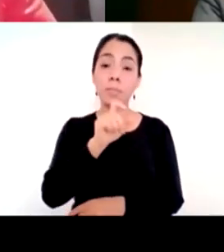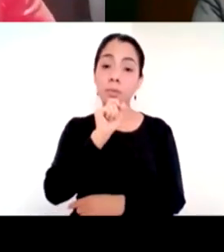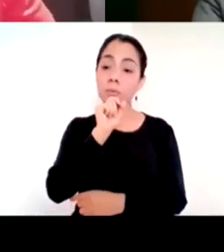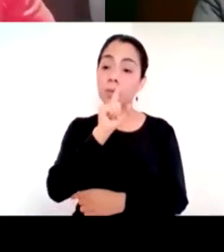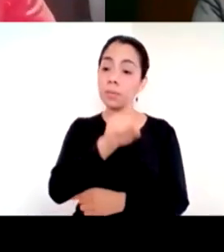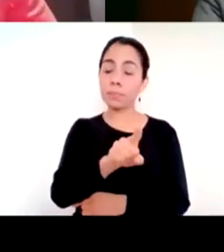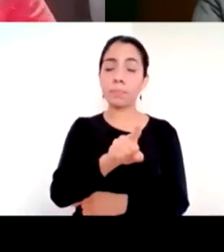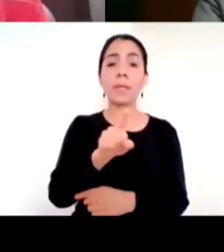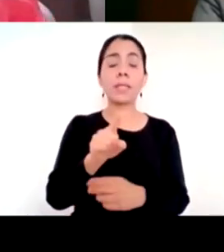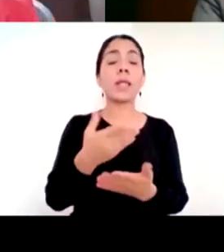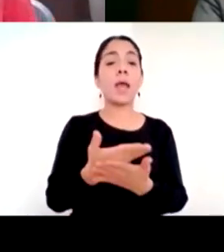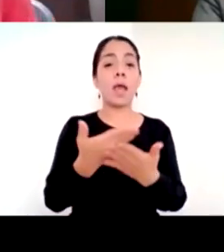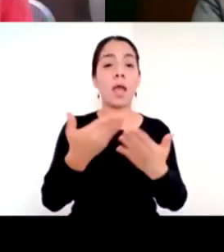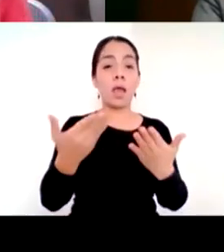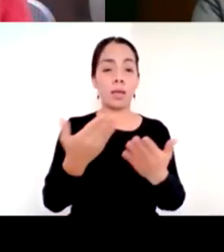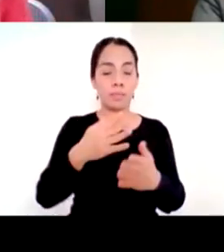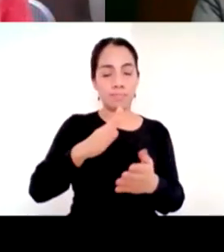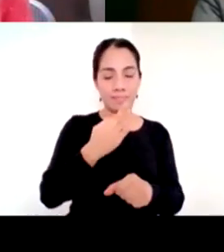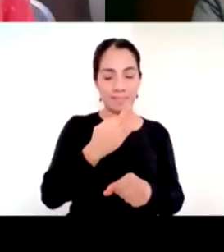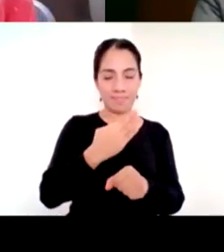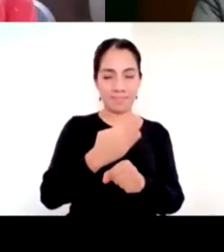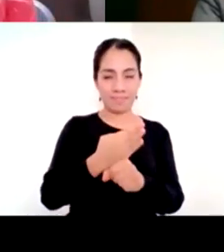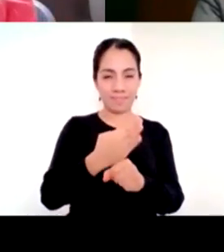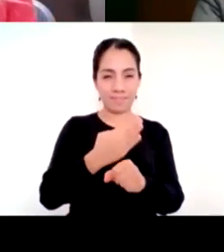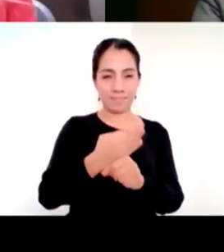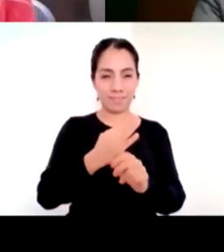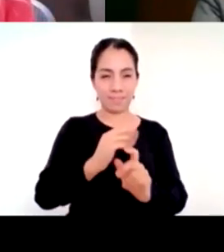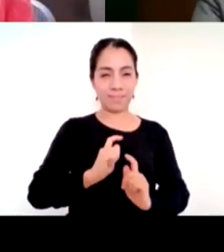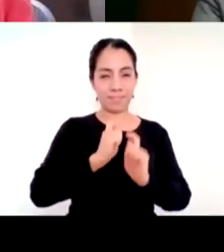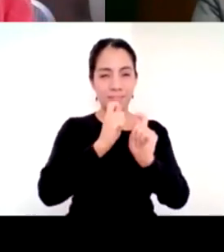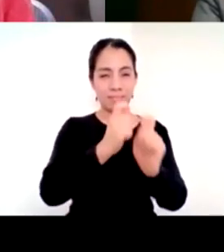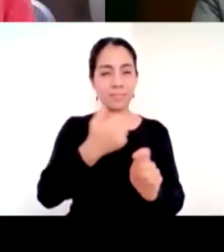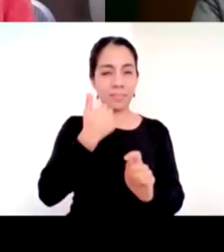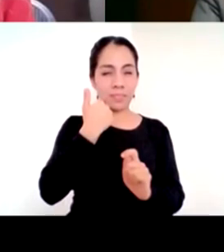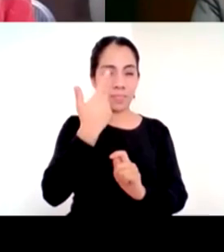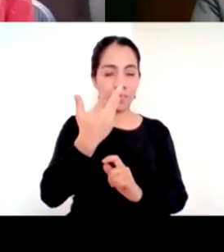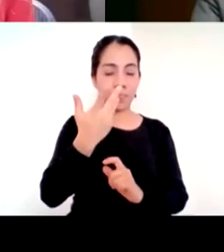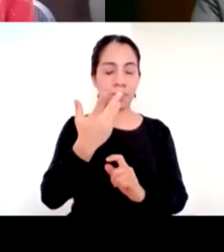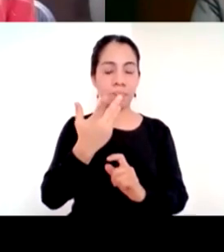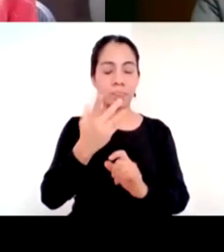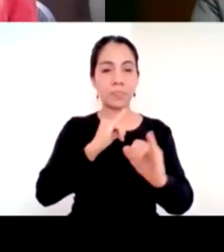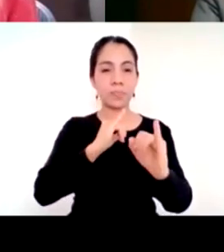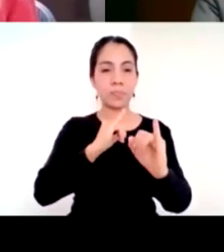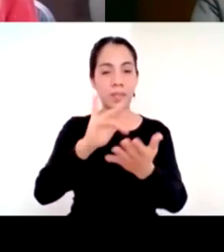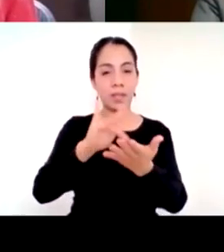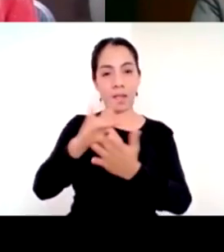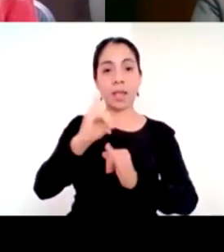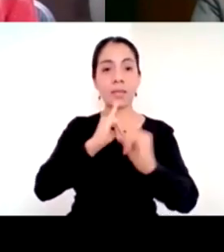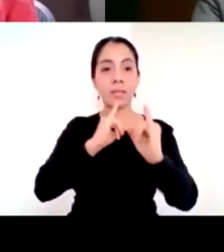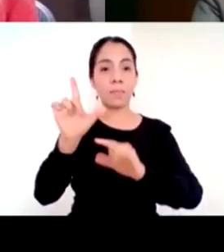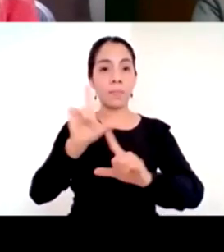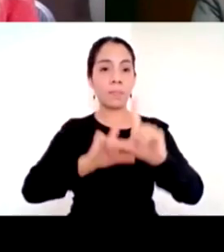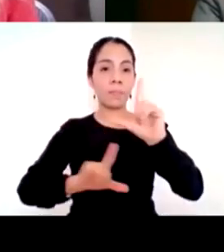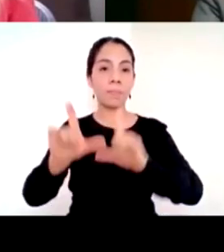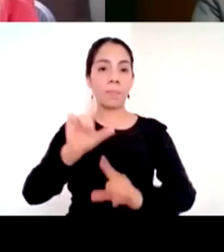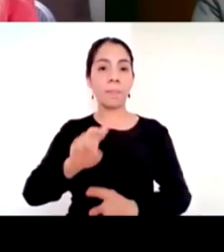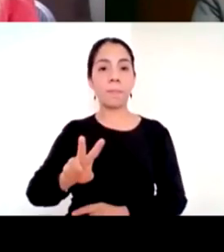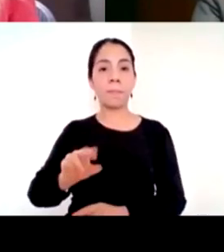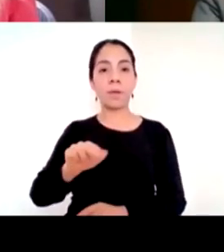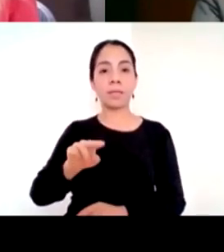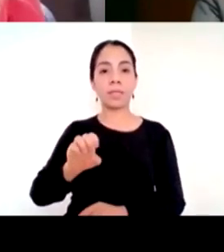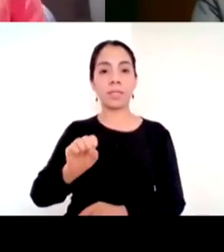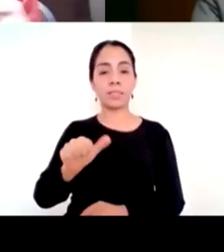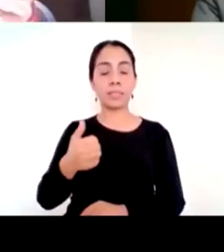muchísimo a las dos de la lengua de la lengua que son Vanessa Castañeda y Daniela que nos están